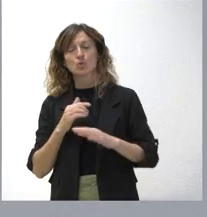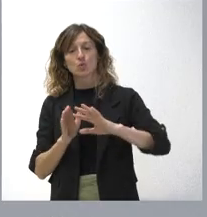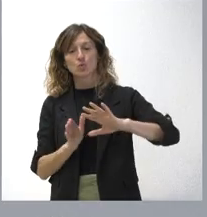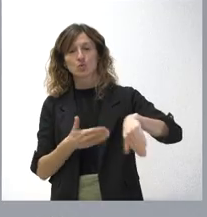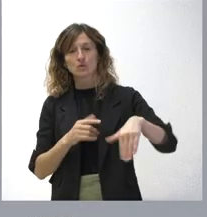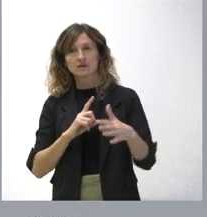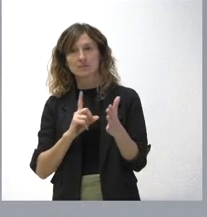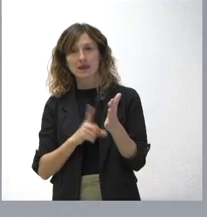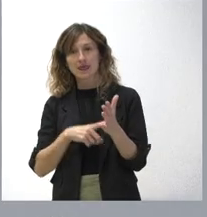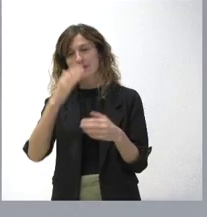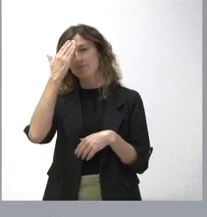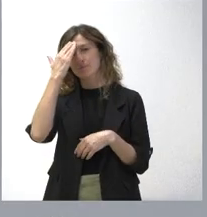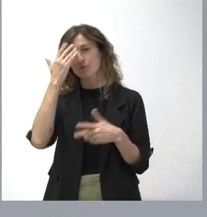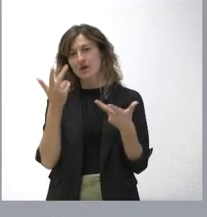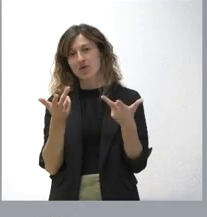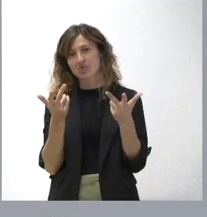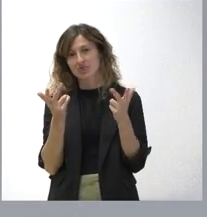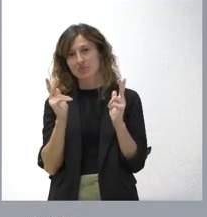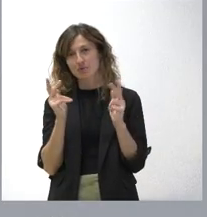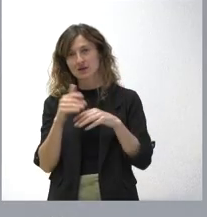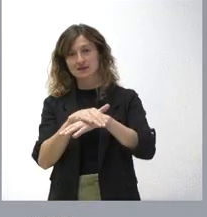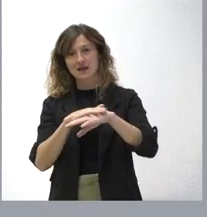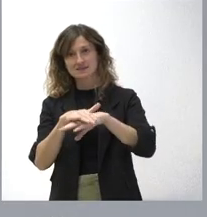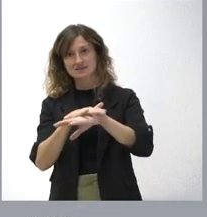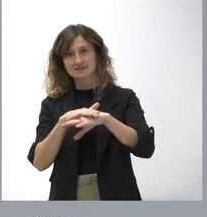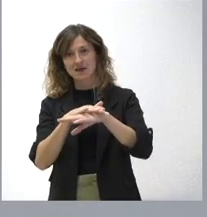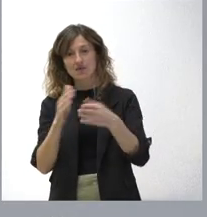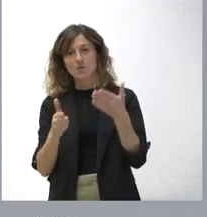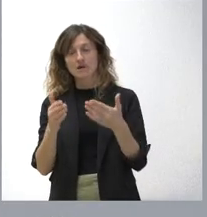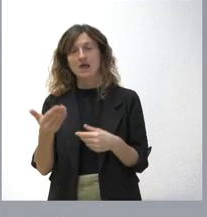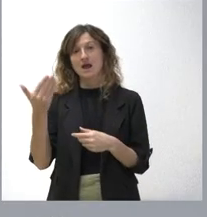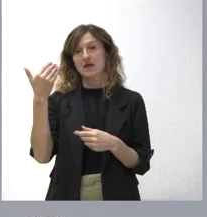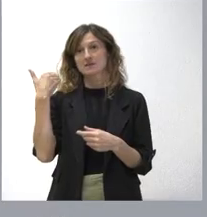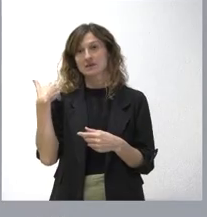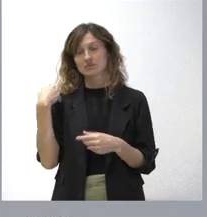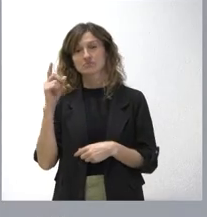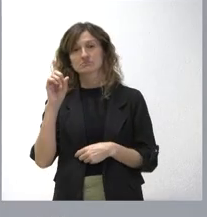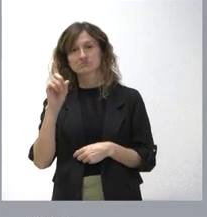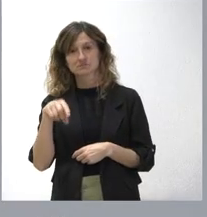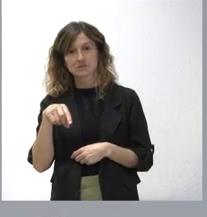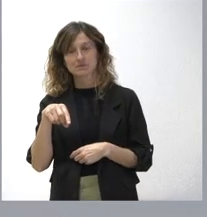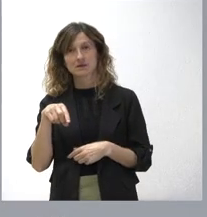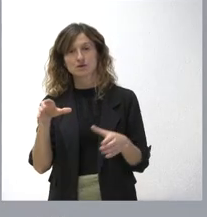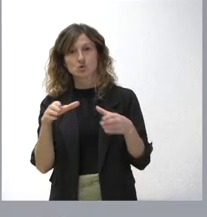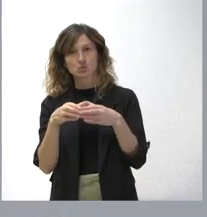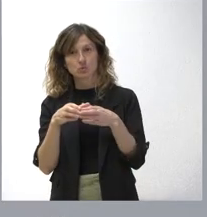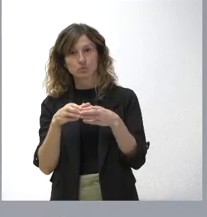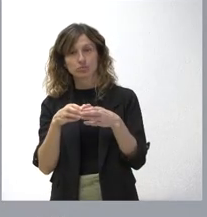de memoria democrática del Estado respecto a la anterior, también dictada por el Partido